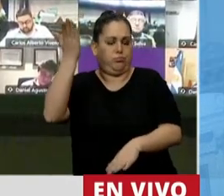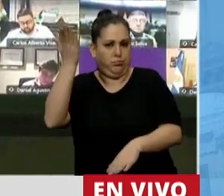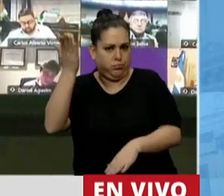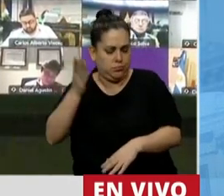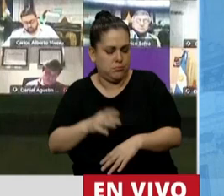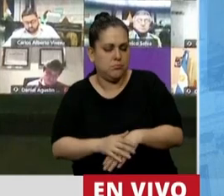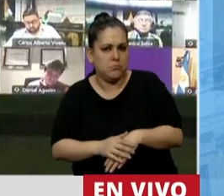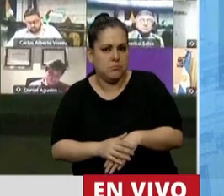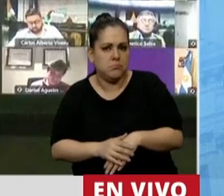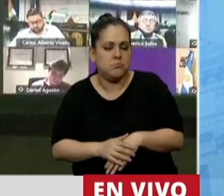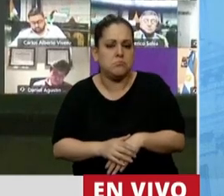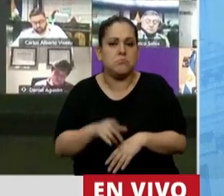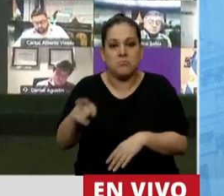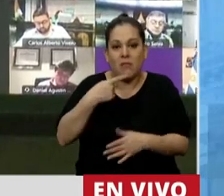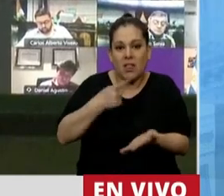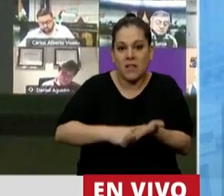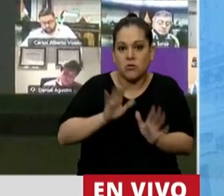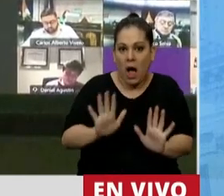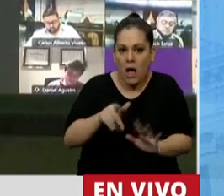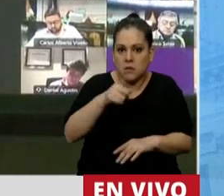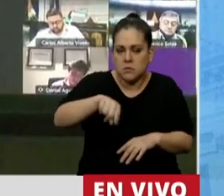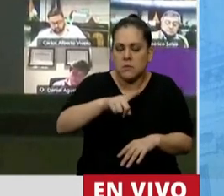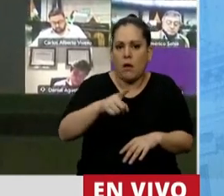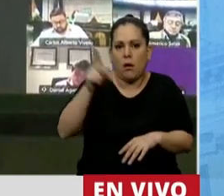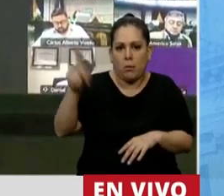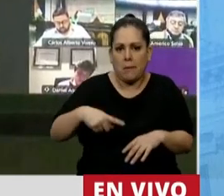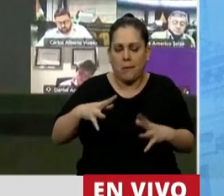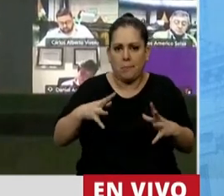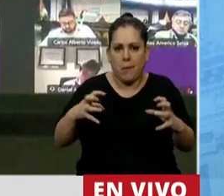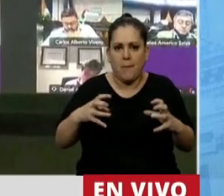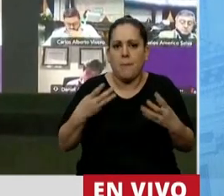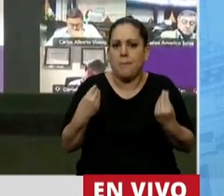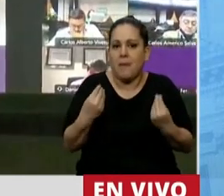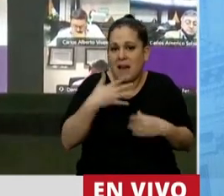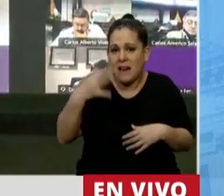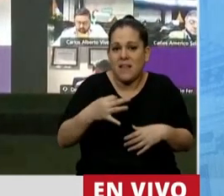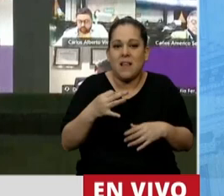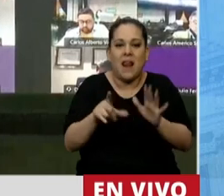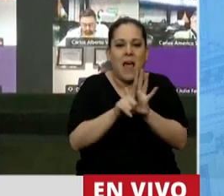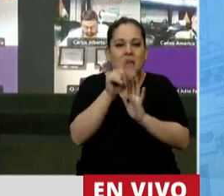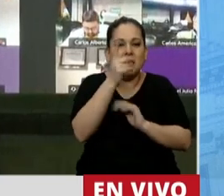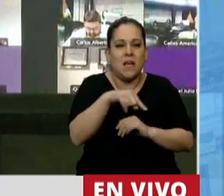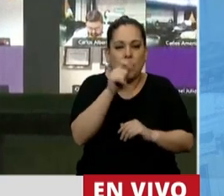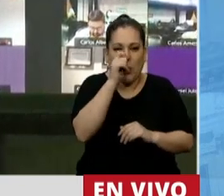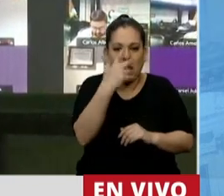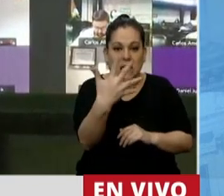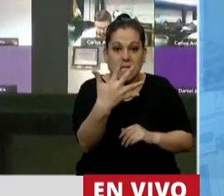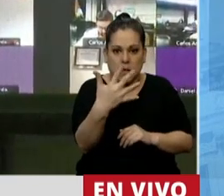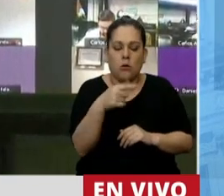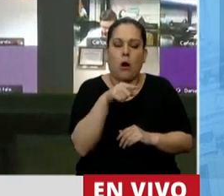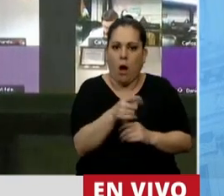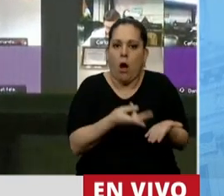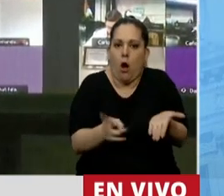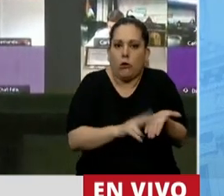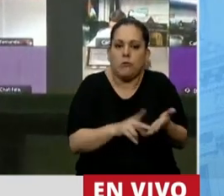No contentos con eso, entraron en un conflicto que no era necesario con la 125 y nuevamente